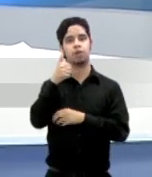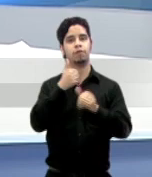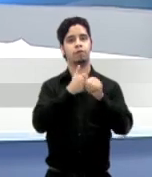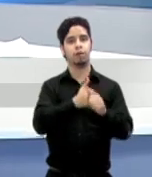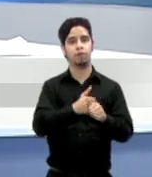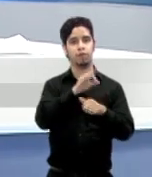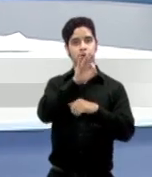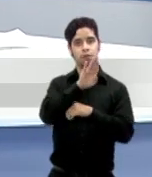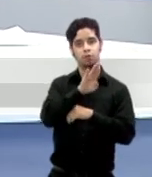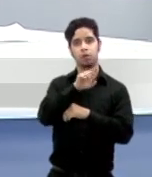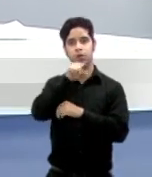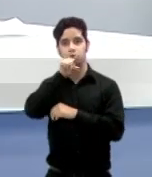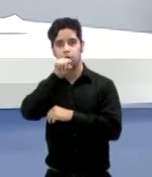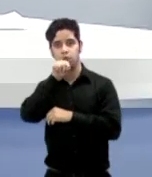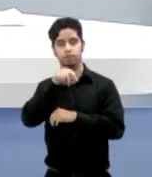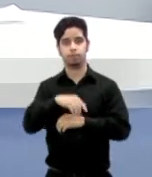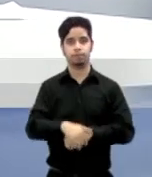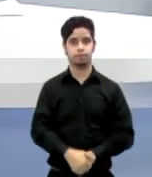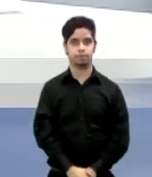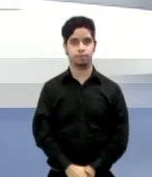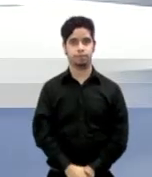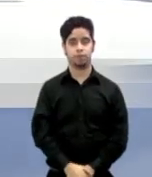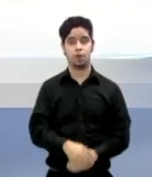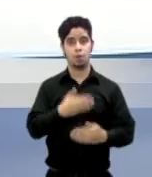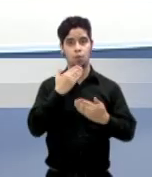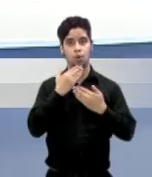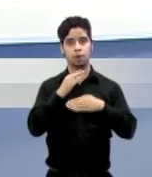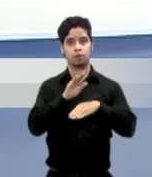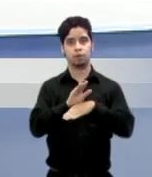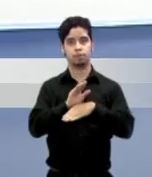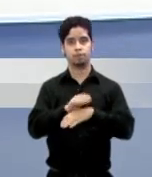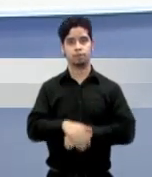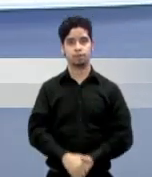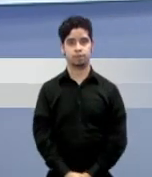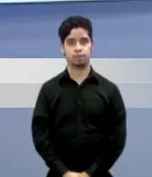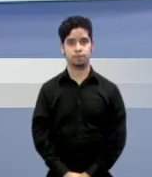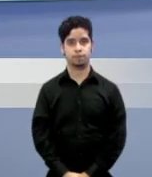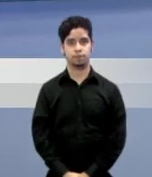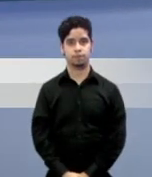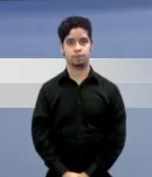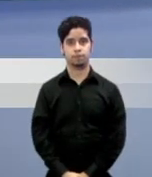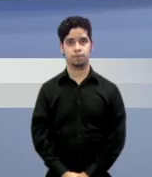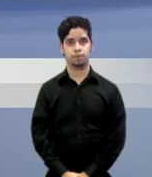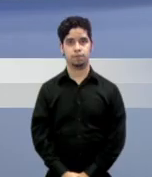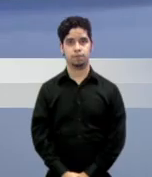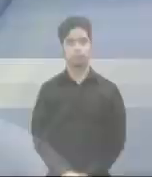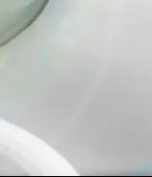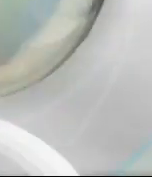nuestras redes sociales en facebook y twitter buenas tardes y